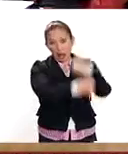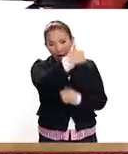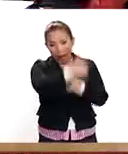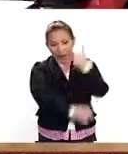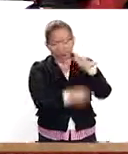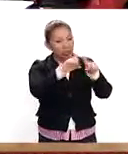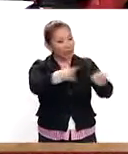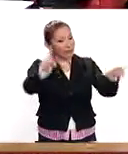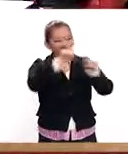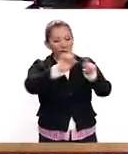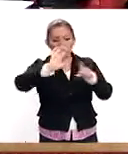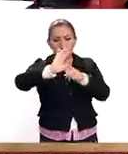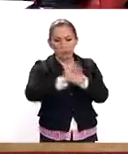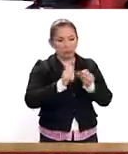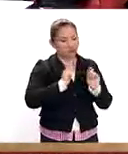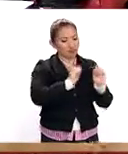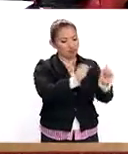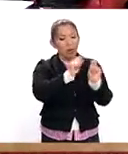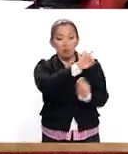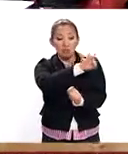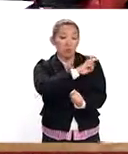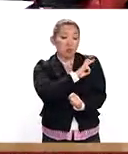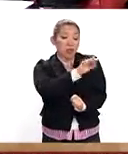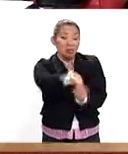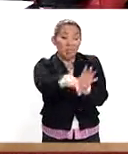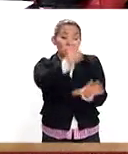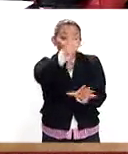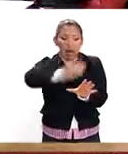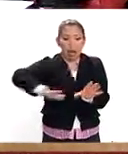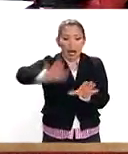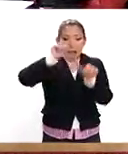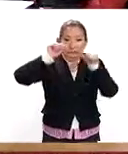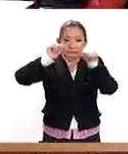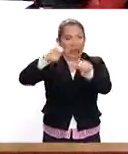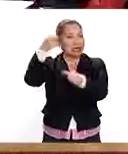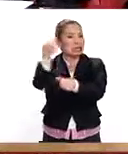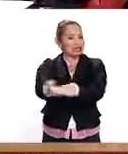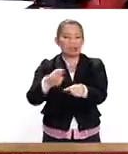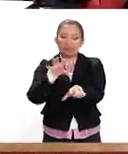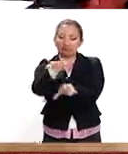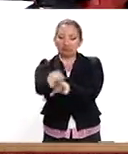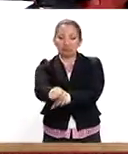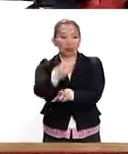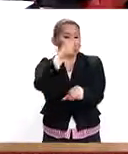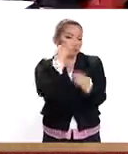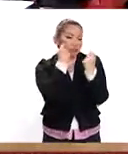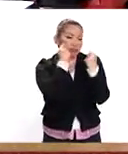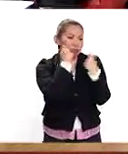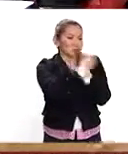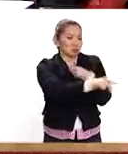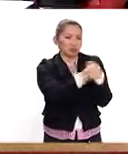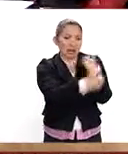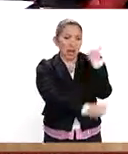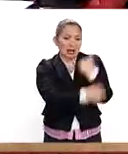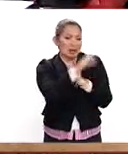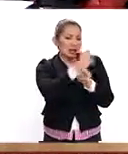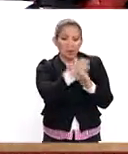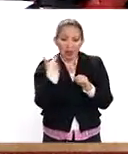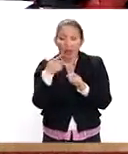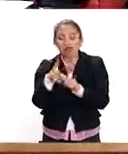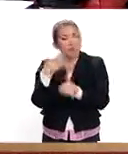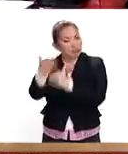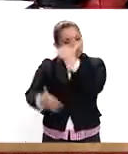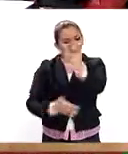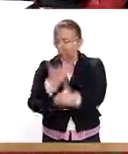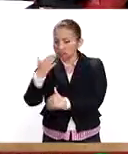diferentes comisiones. Ellos pueden elegir un área de desarrollo independientemente de la carrera que ellos hayan escogido y con